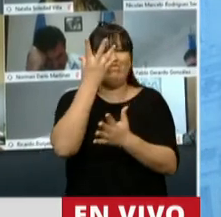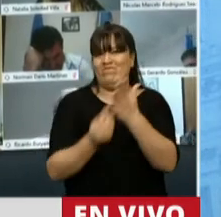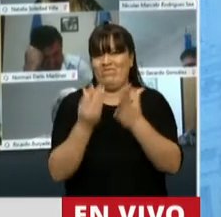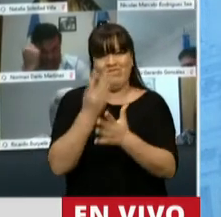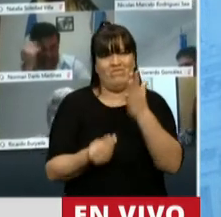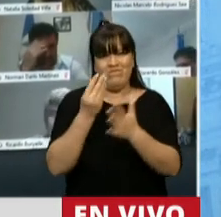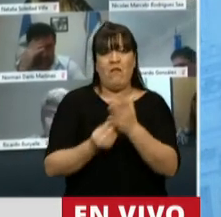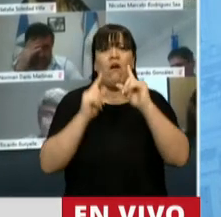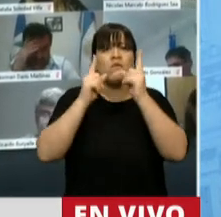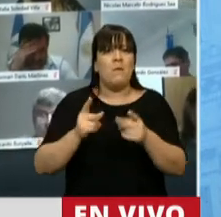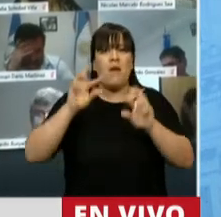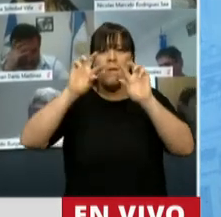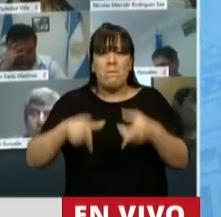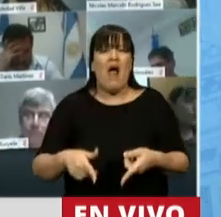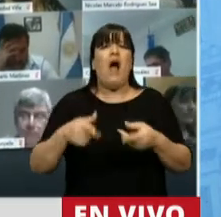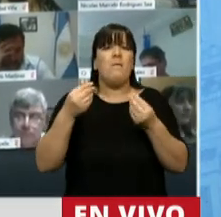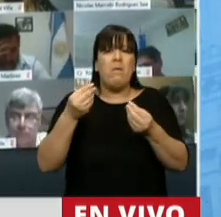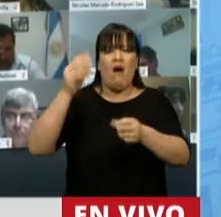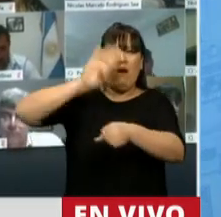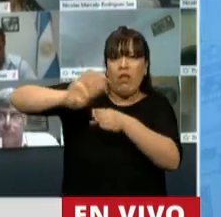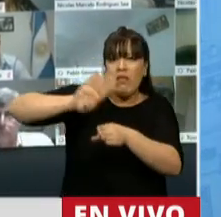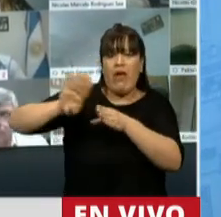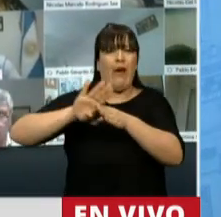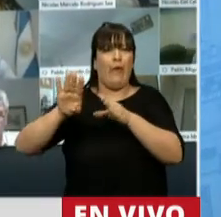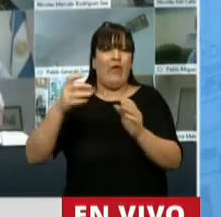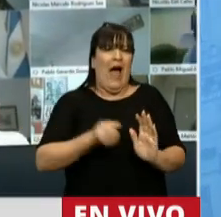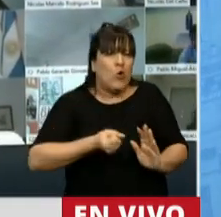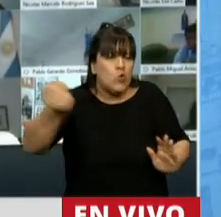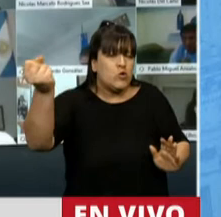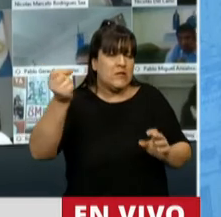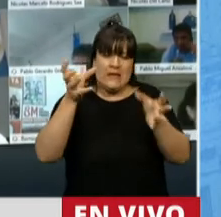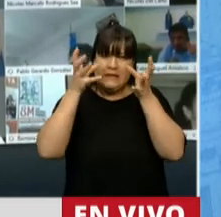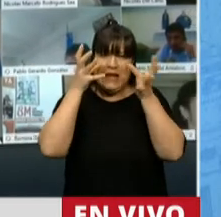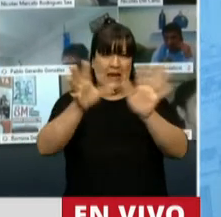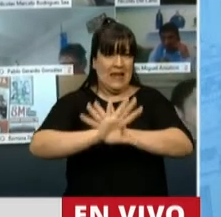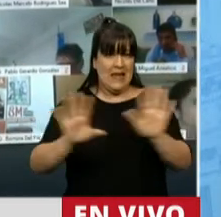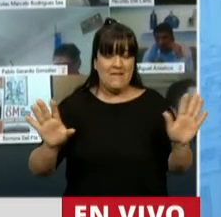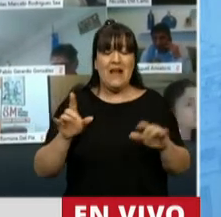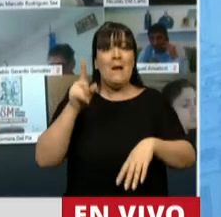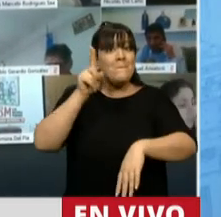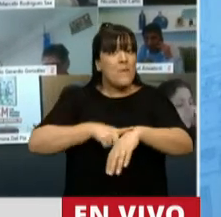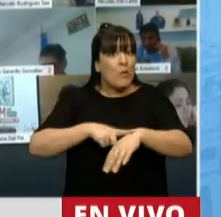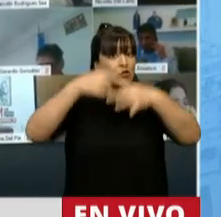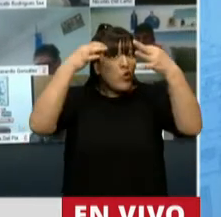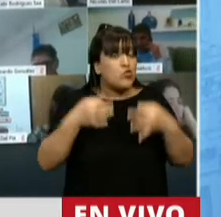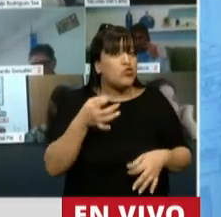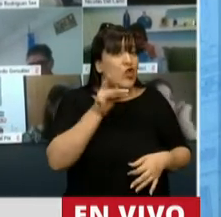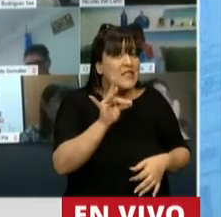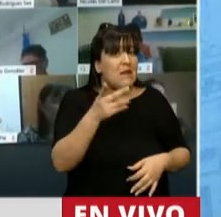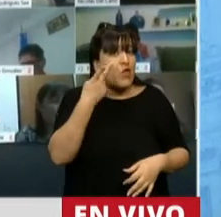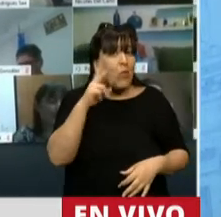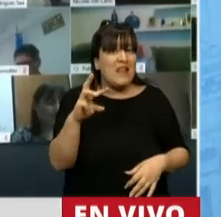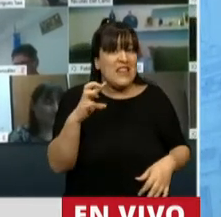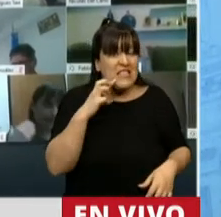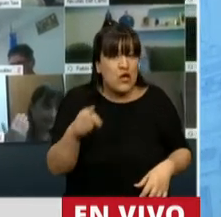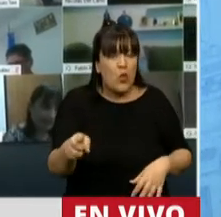también de políticas de endeudamiento y ajuste feroz. Es en ese momento, justo en ese momento, que se